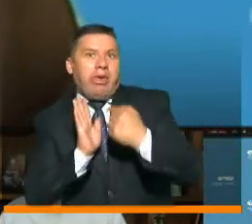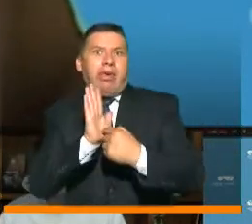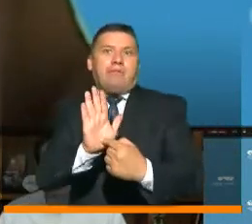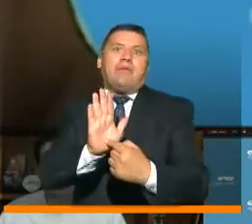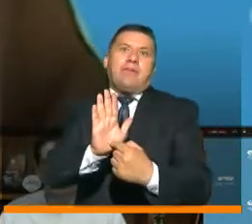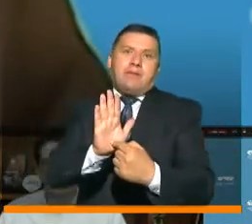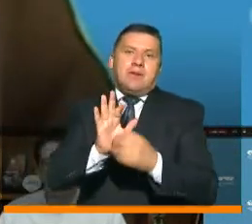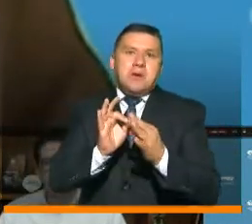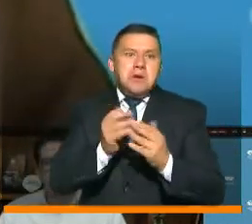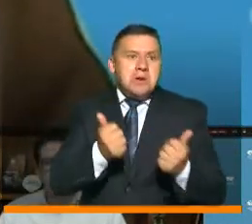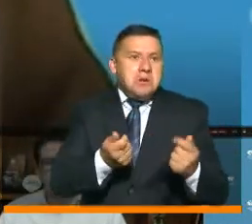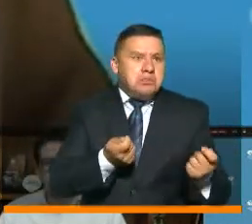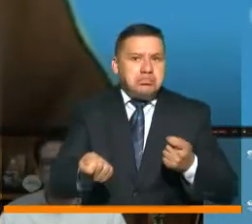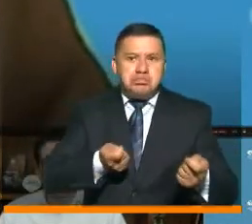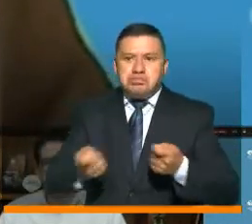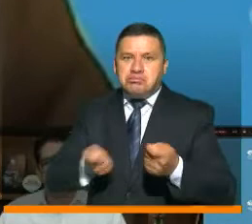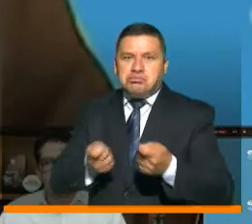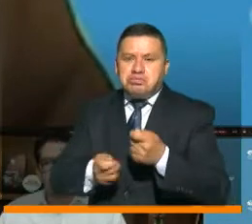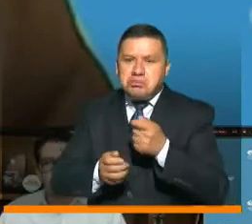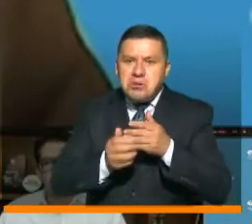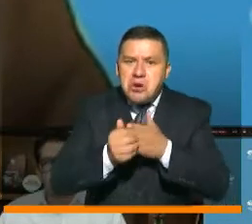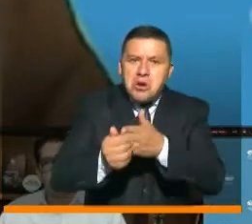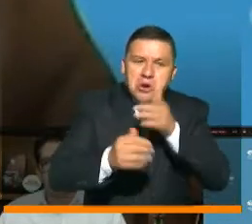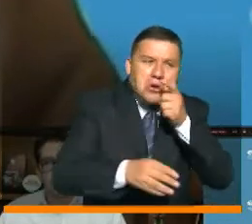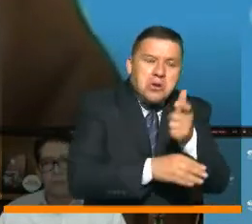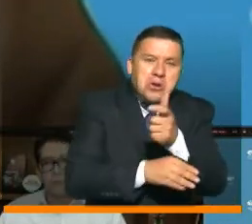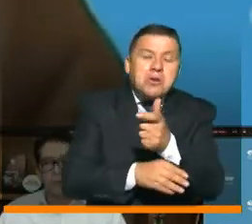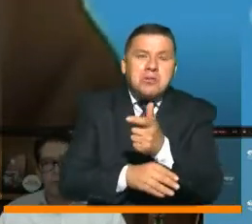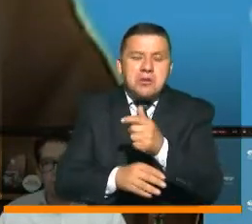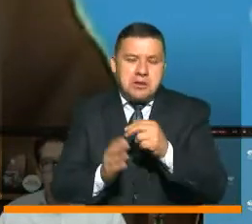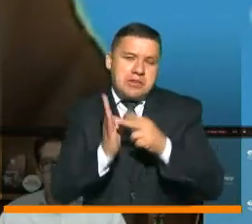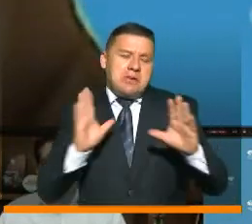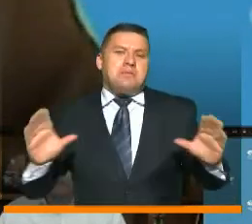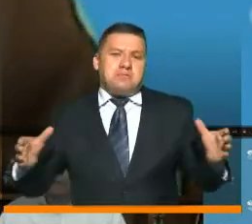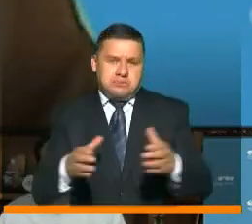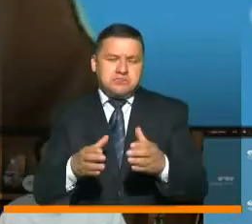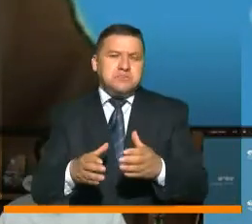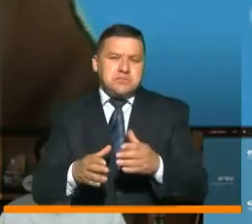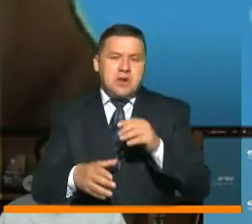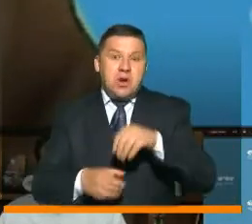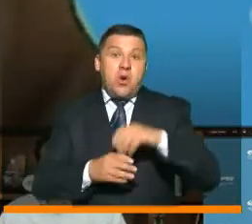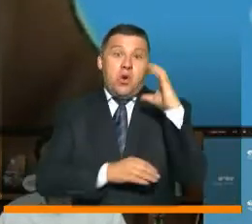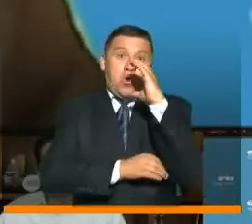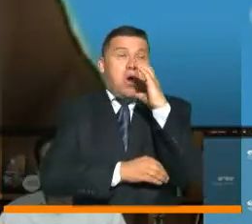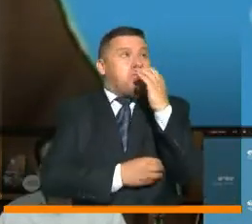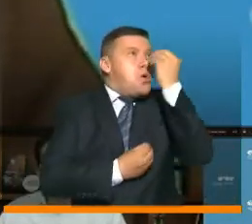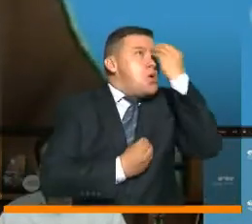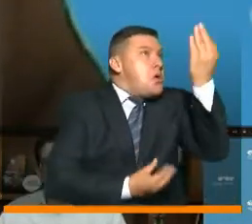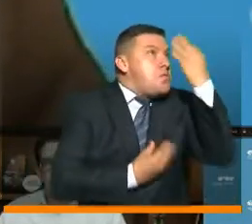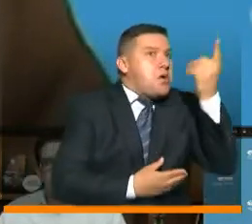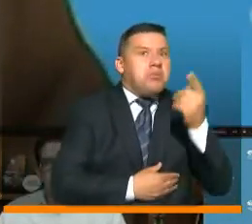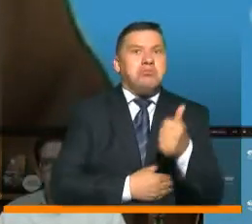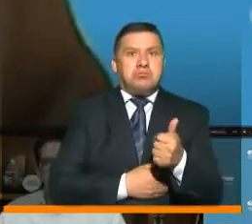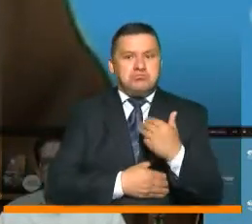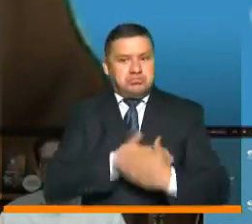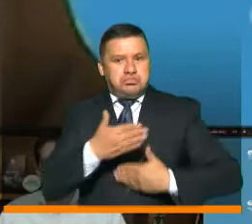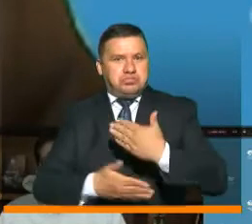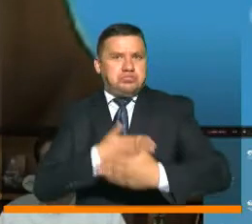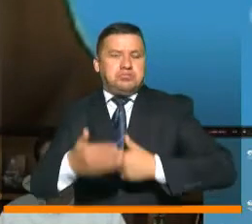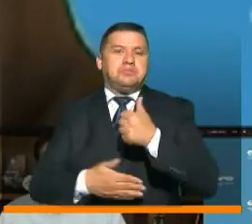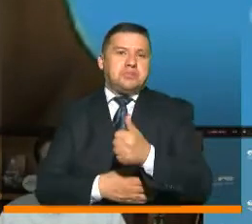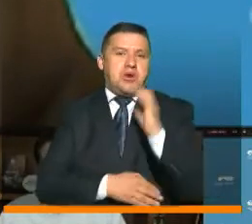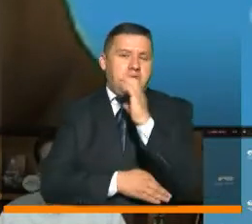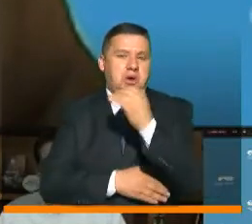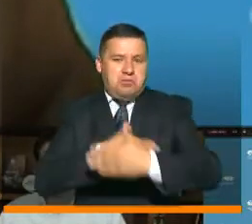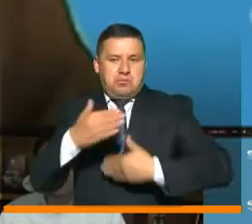exitoso de seguimiento de estas recomendaciones técnicas ha sido Colombia, lo cual ha permitido que se vaya